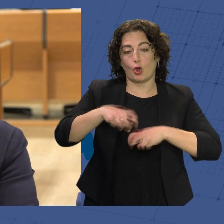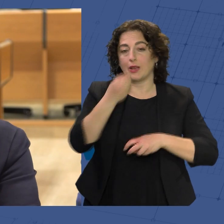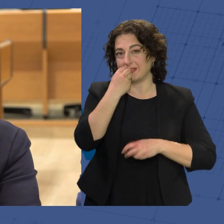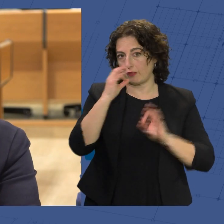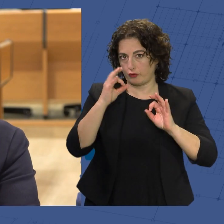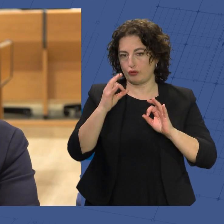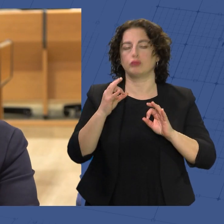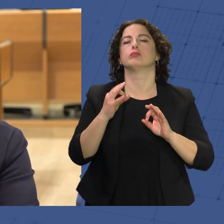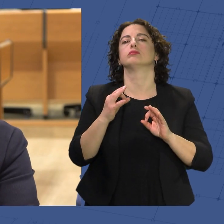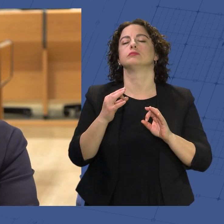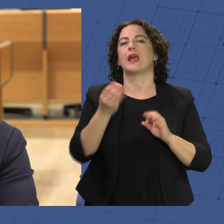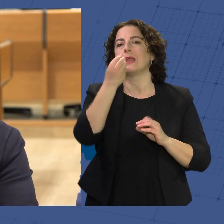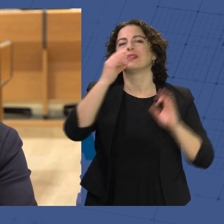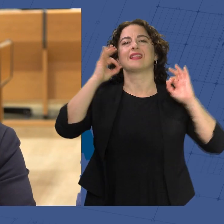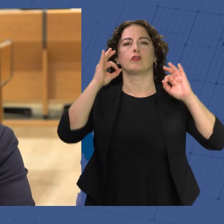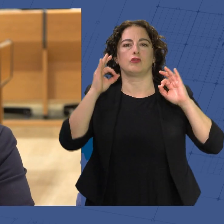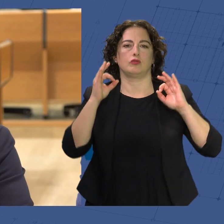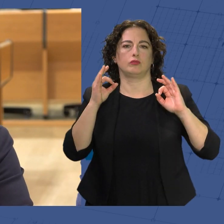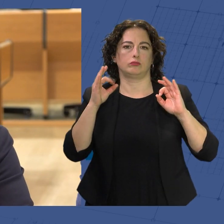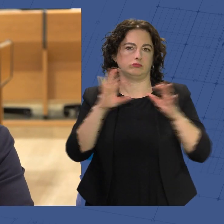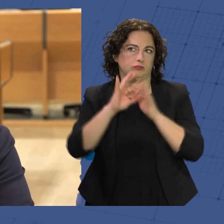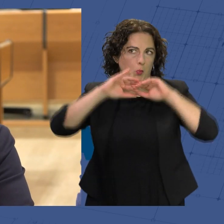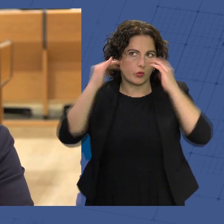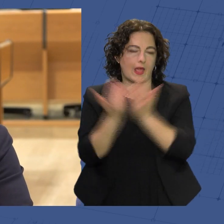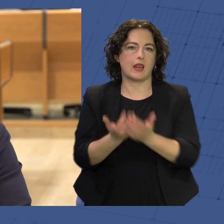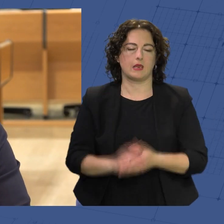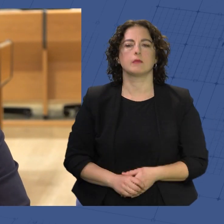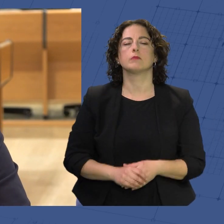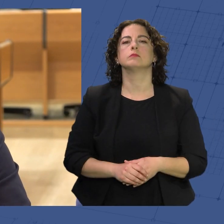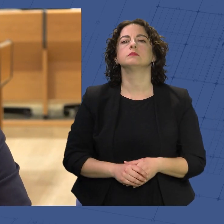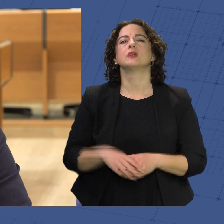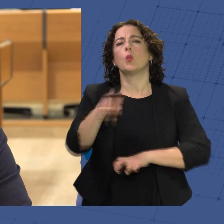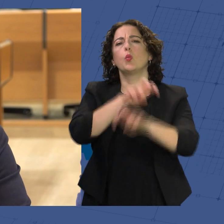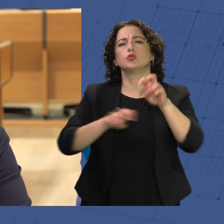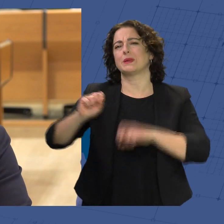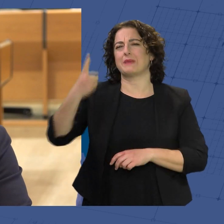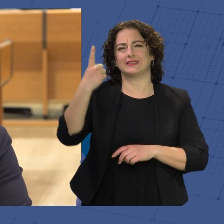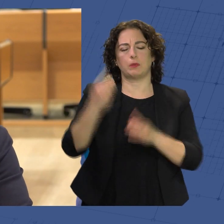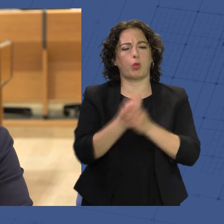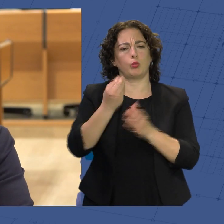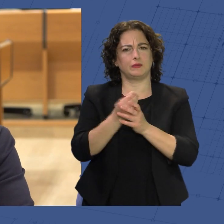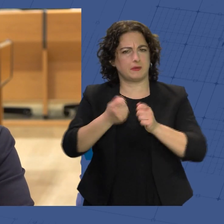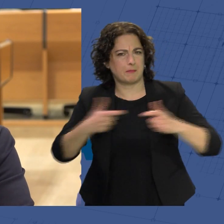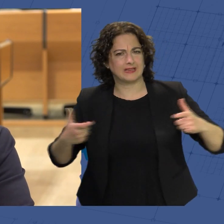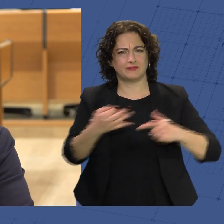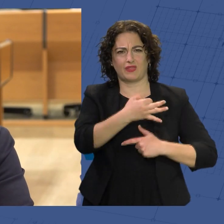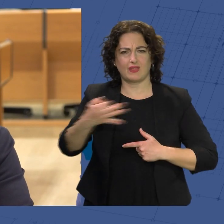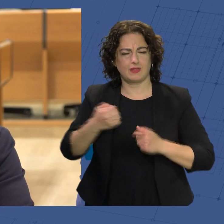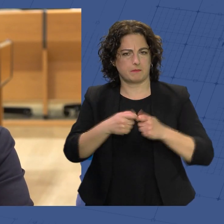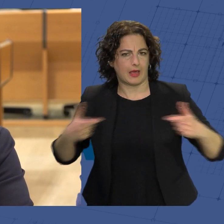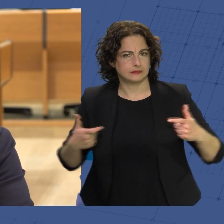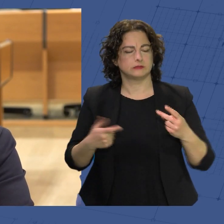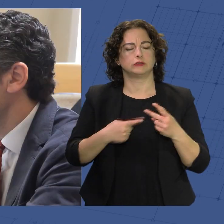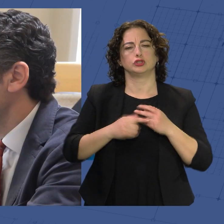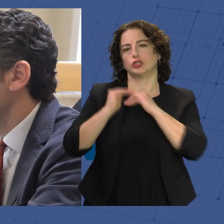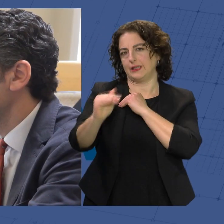en esa alimentación en el orden mundial y buscando sobre todo la productividad, la eficiencia y la sostenibilidad.